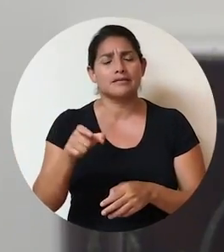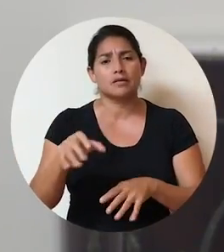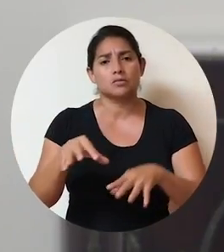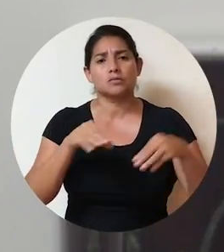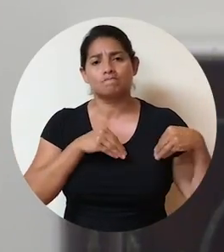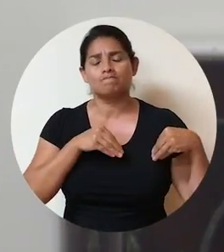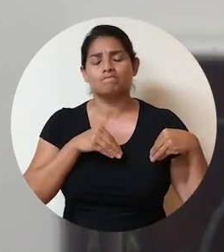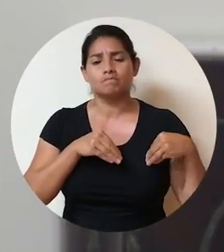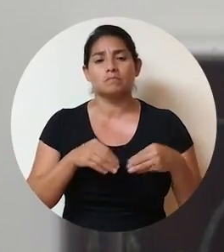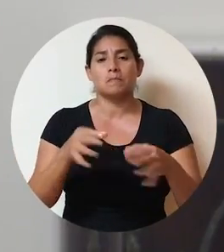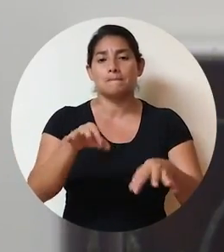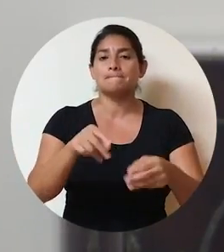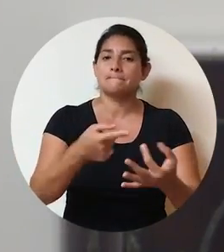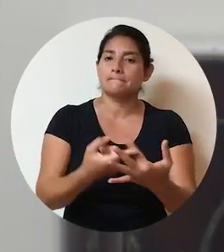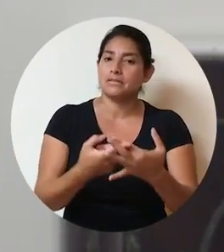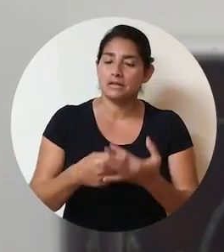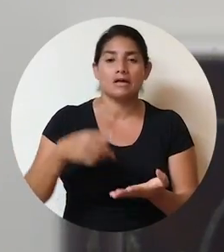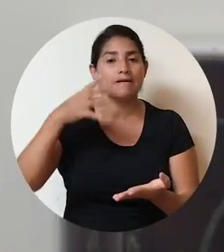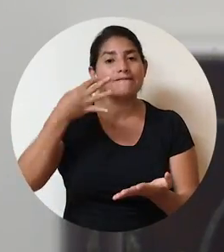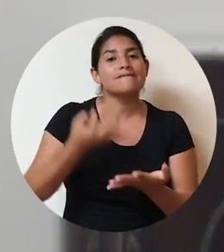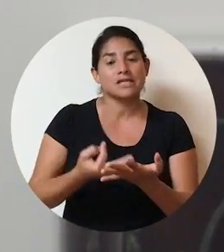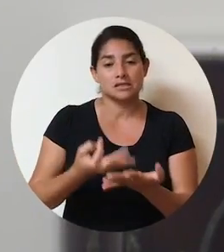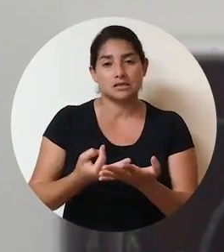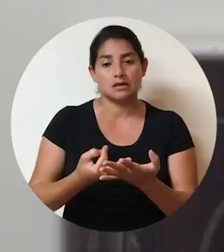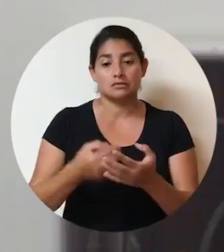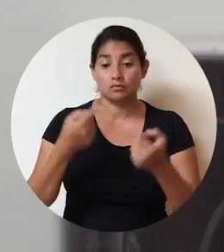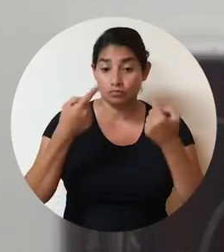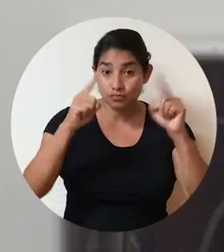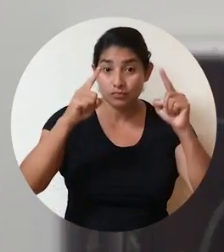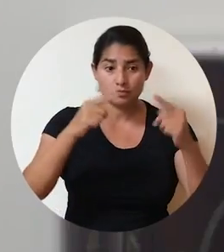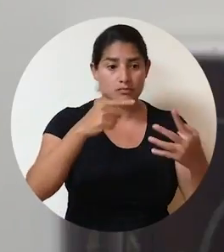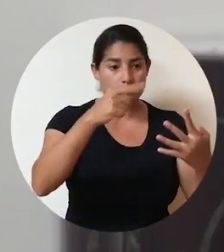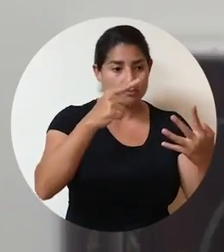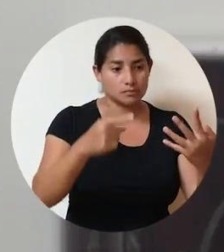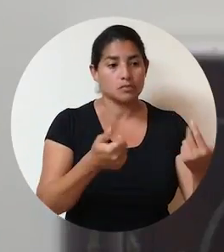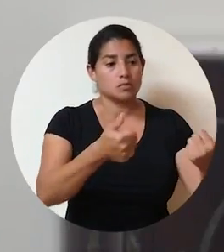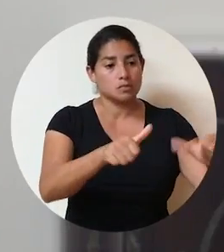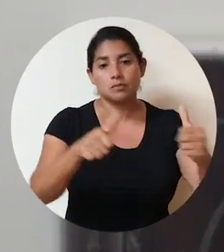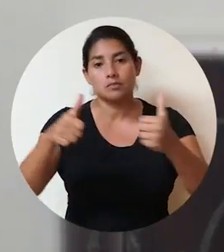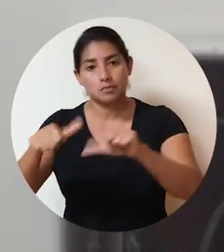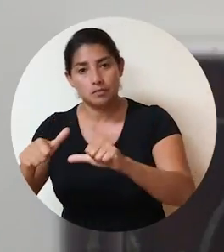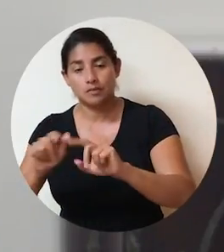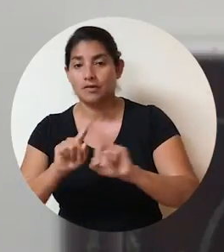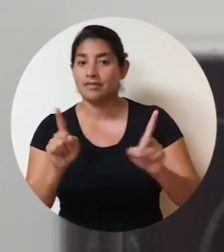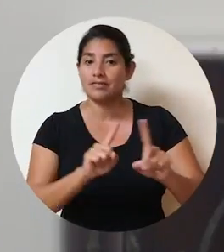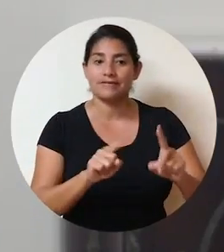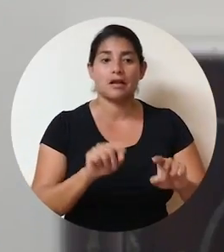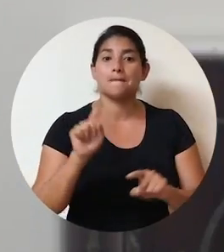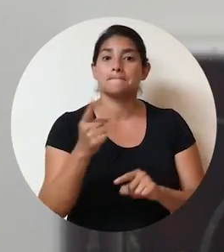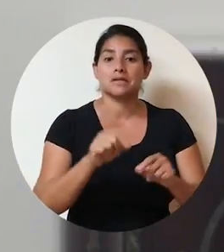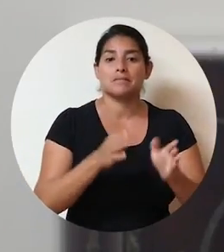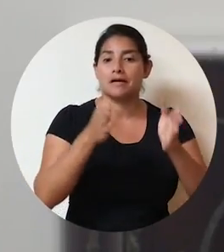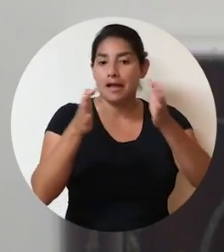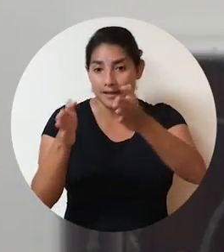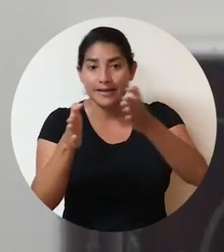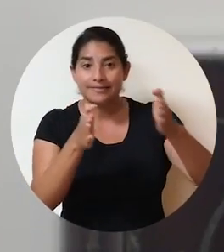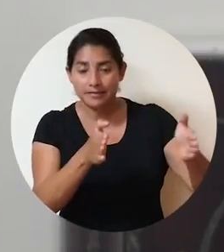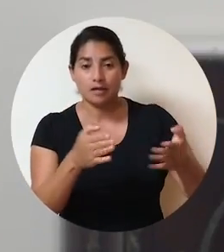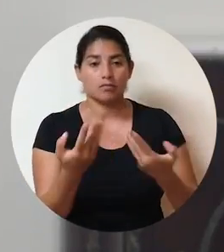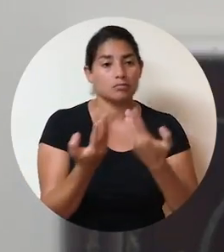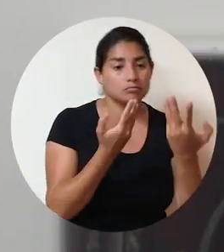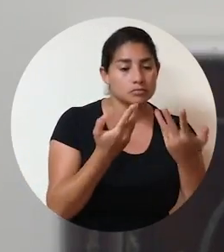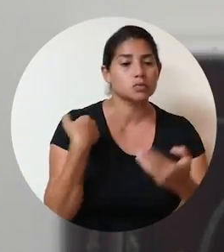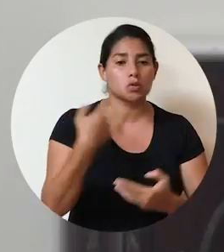que debemos tomar las medidas fiscales. Una vez logrados los acuerdos de esta primera etapa,